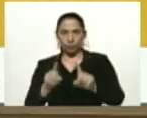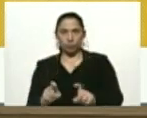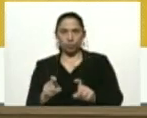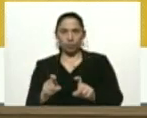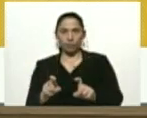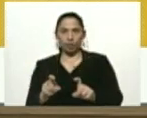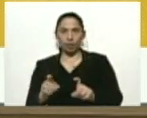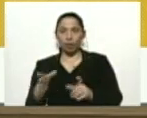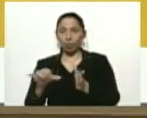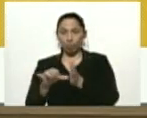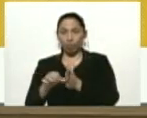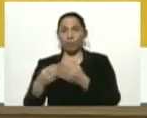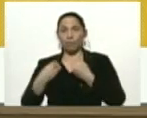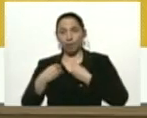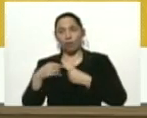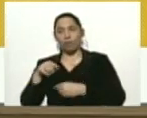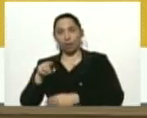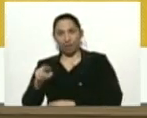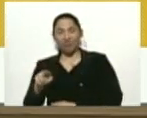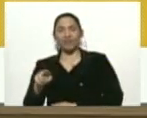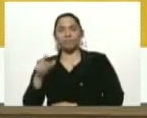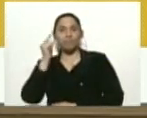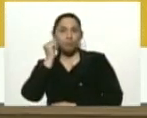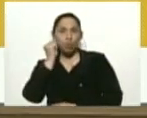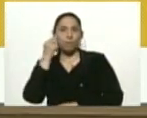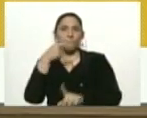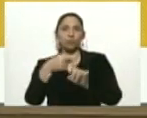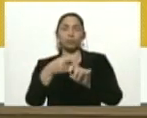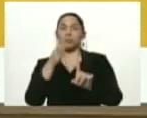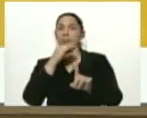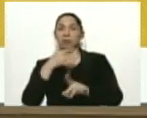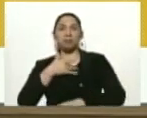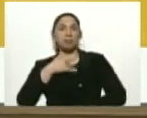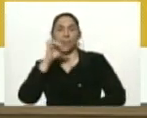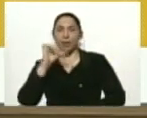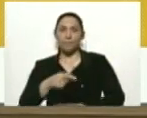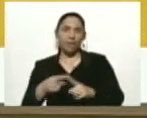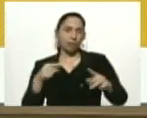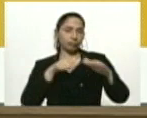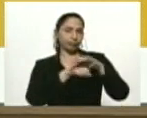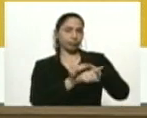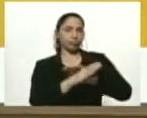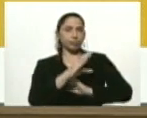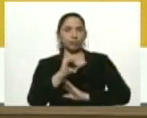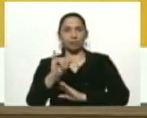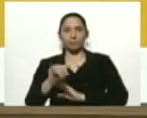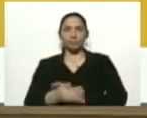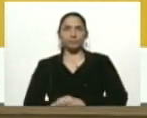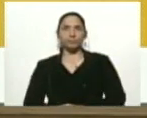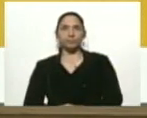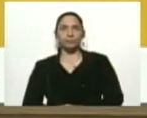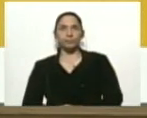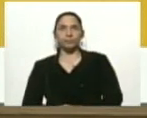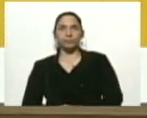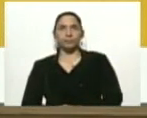localidad y, bueno, salió positivo. Es asintomática y ya está ingresada en un CDI.